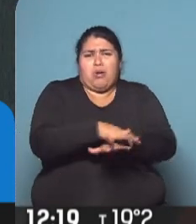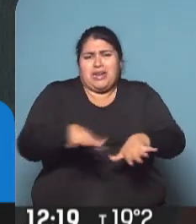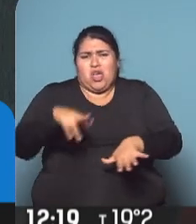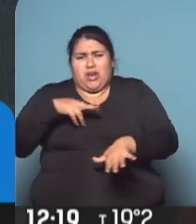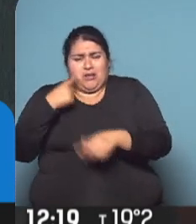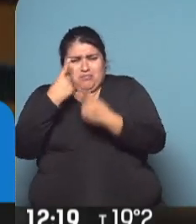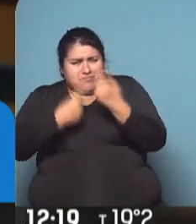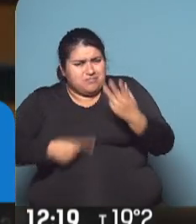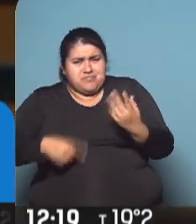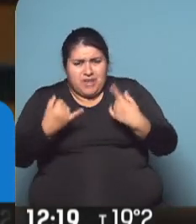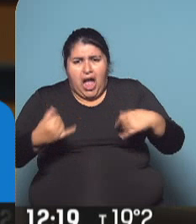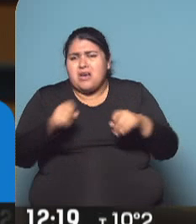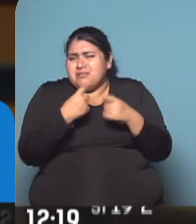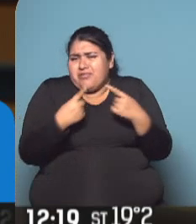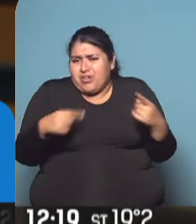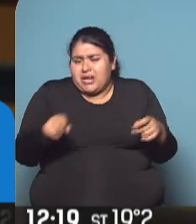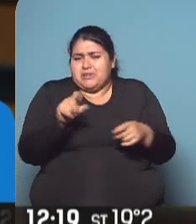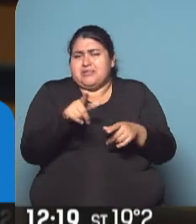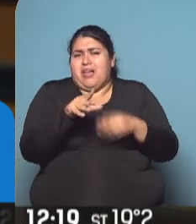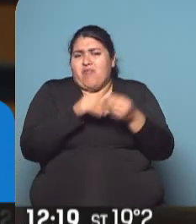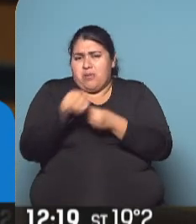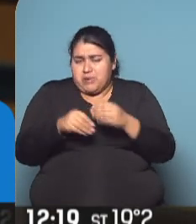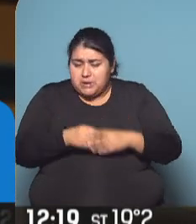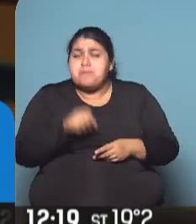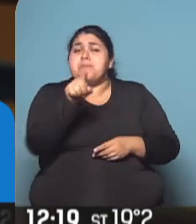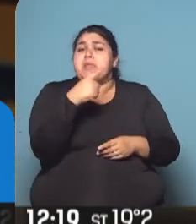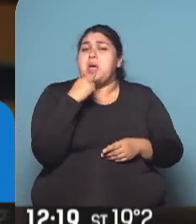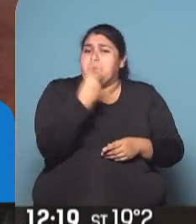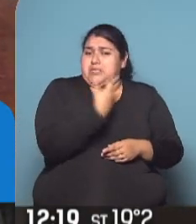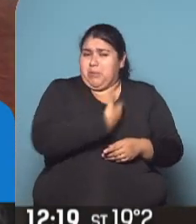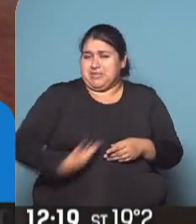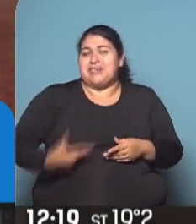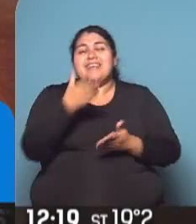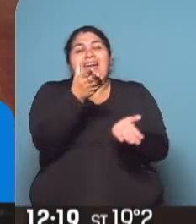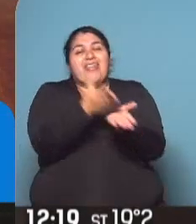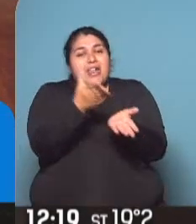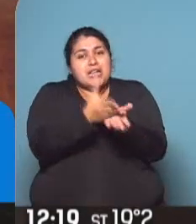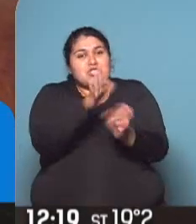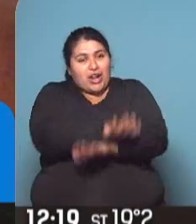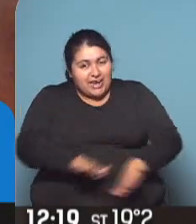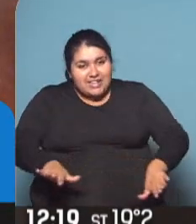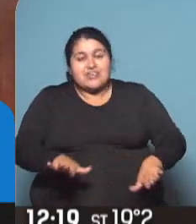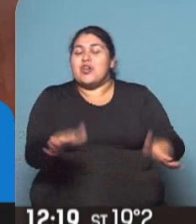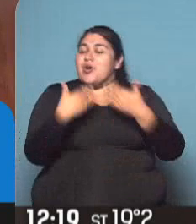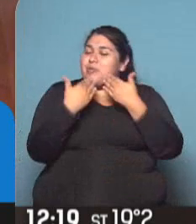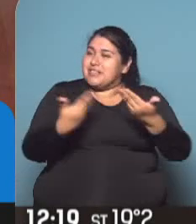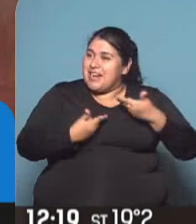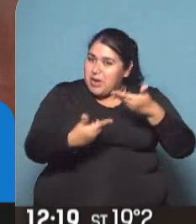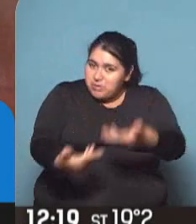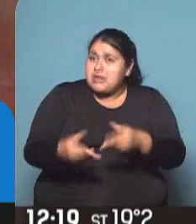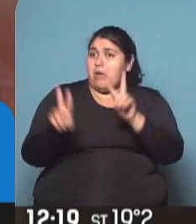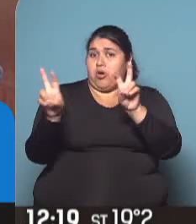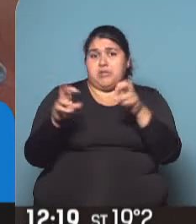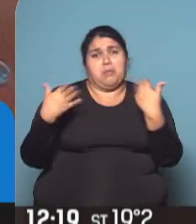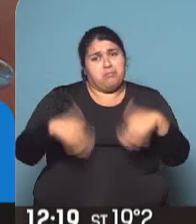Martínez Bedini está con nosotros. ¿Cómo te va? Ella es la Vicepresidenta del Consejo de los Derechos del Niño. Gracias por invitarnos y tratar este